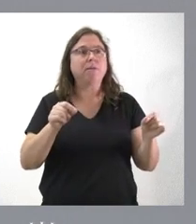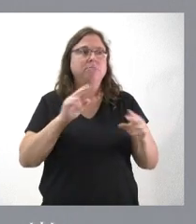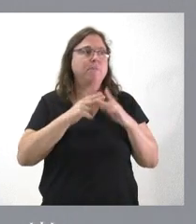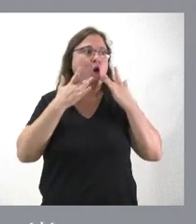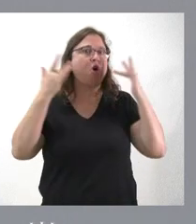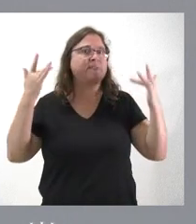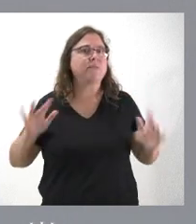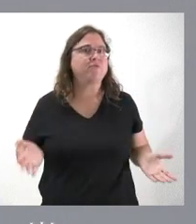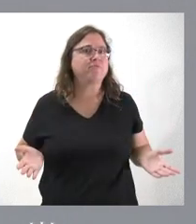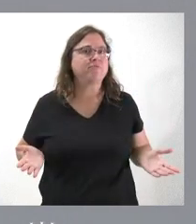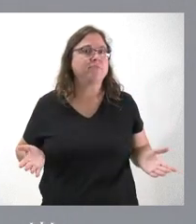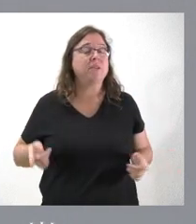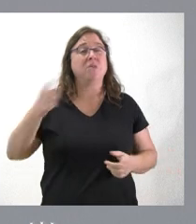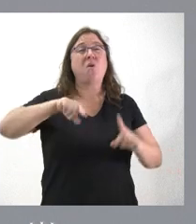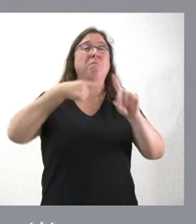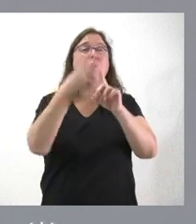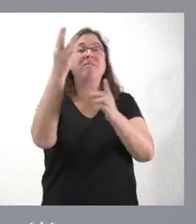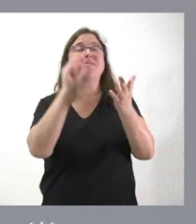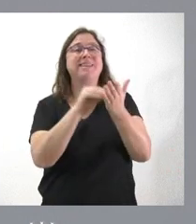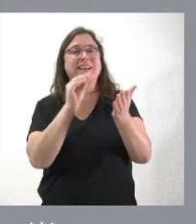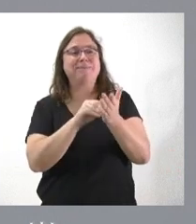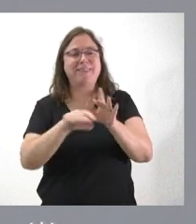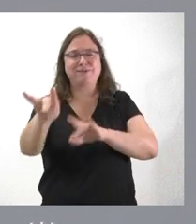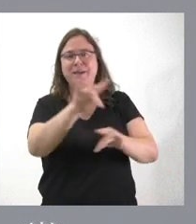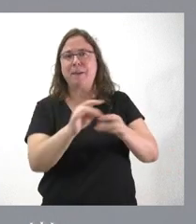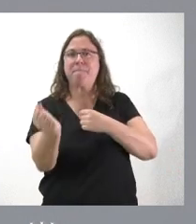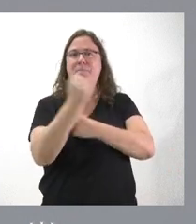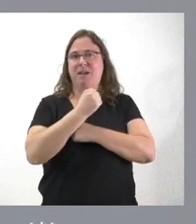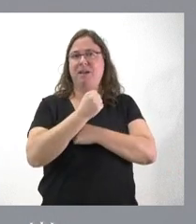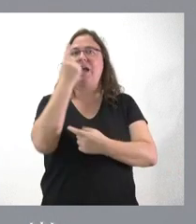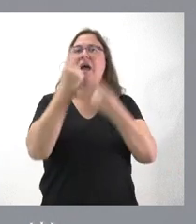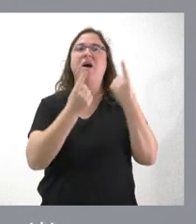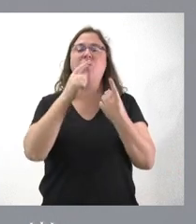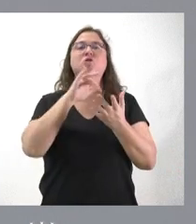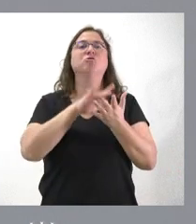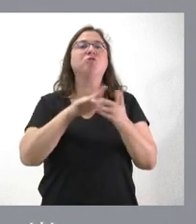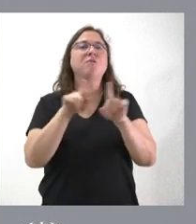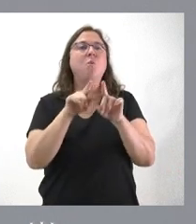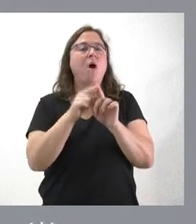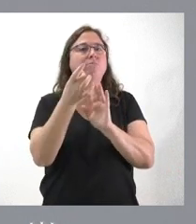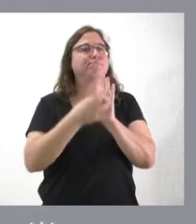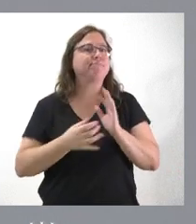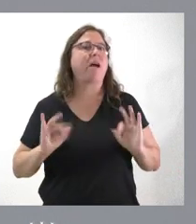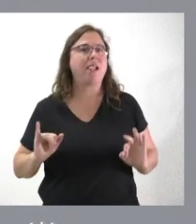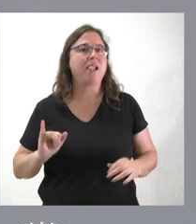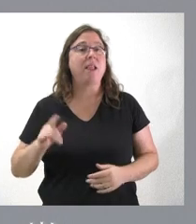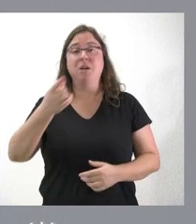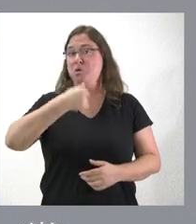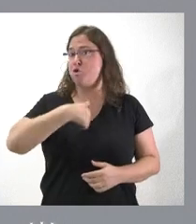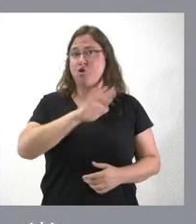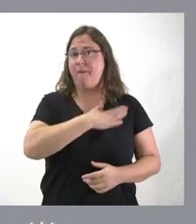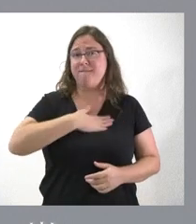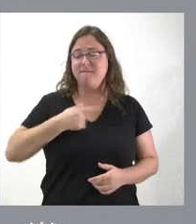nosotros tenemos tres veces más superficie que algunas de las comunidades autónomas que sí que han establecido cuantificación. Por tanto, nosotros que no queremos